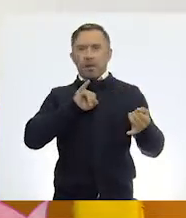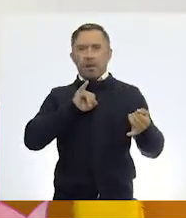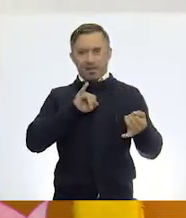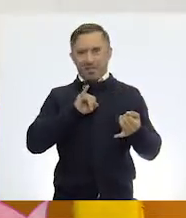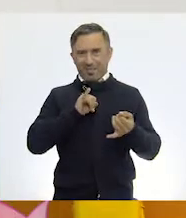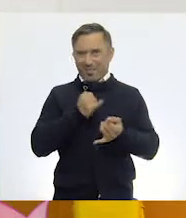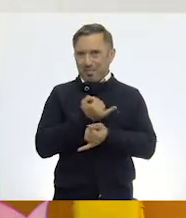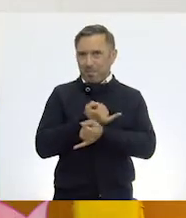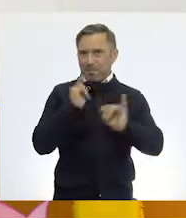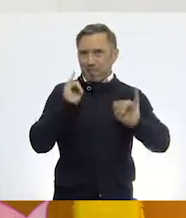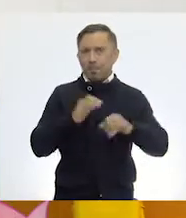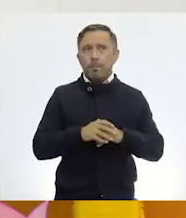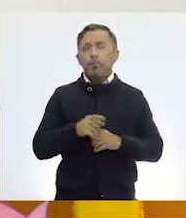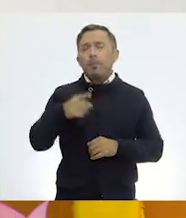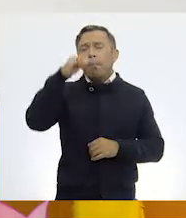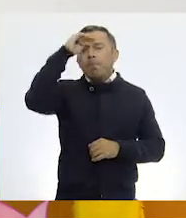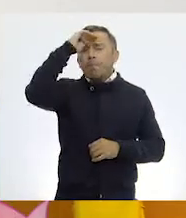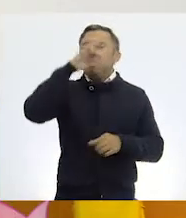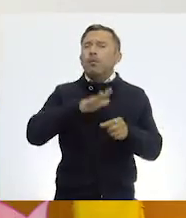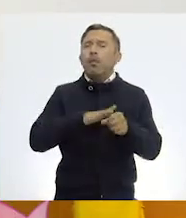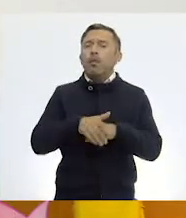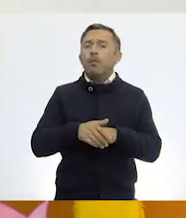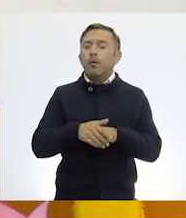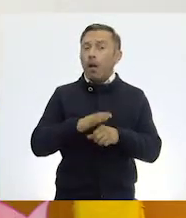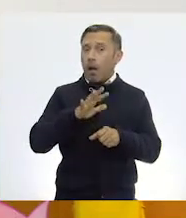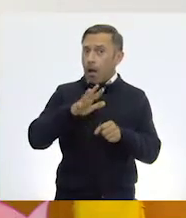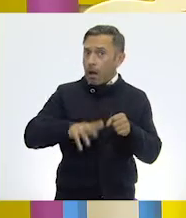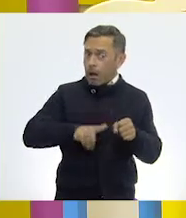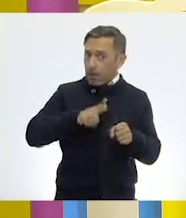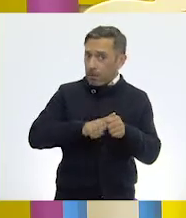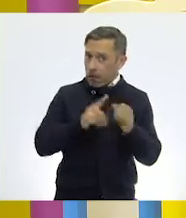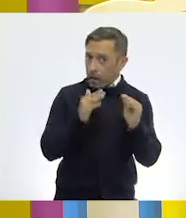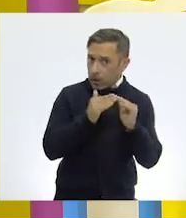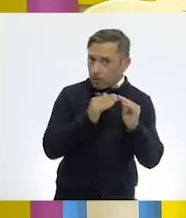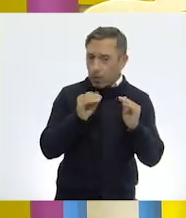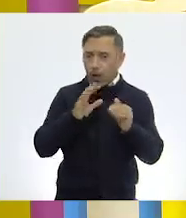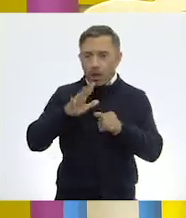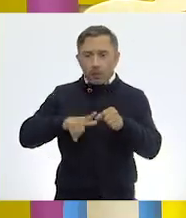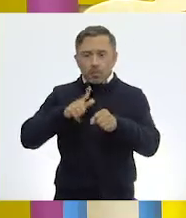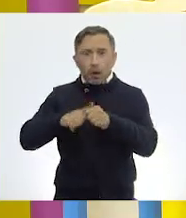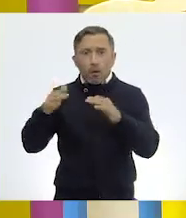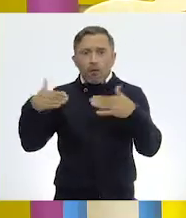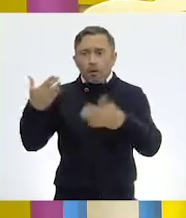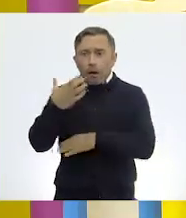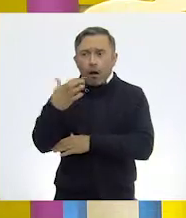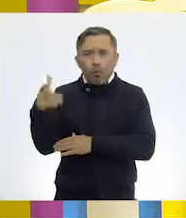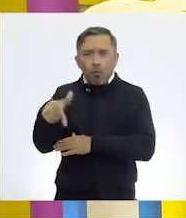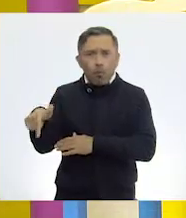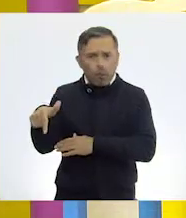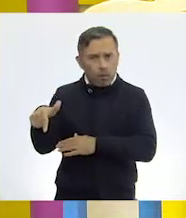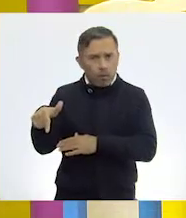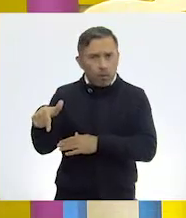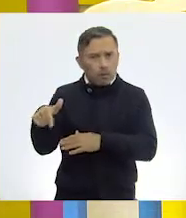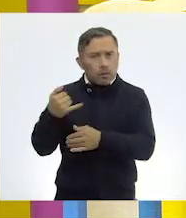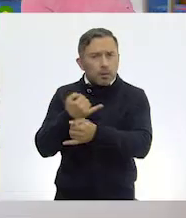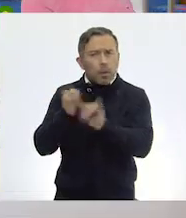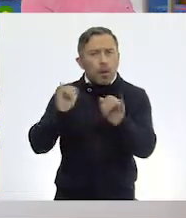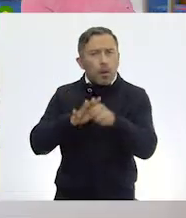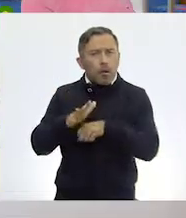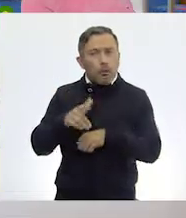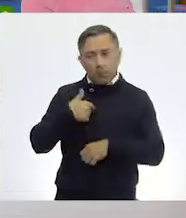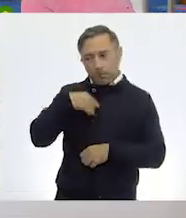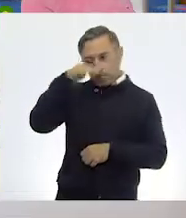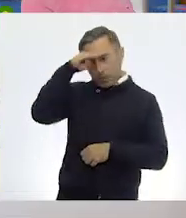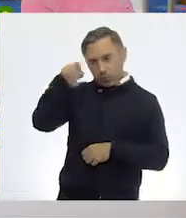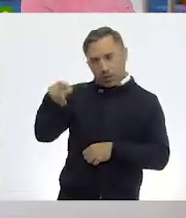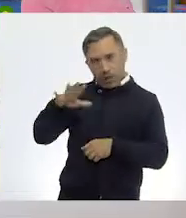domésticos o los animales silvestres? Yo creo que los animales silvestres, ¿verdad? Totalmente. Bien, vamos